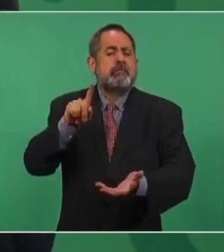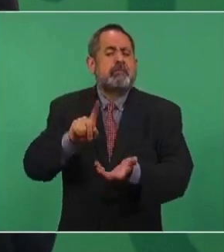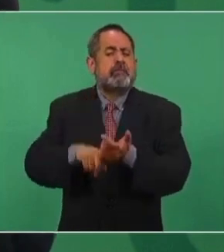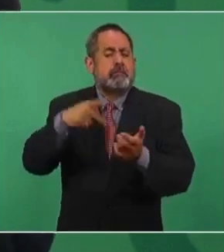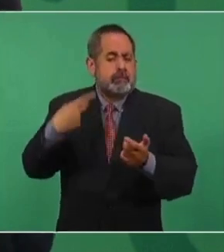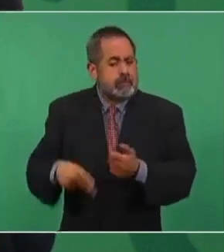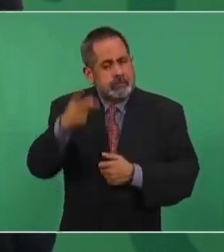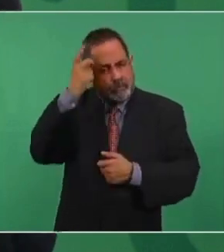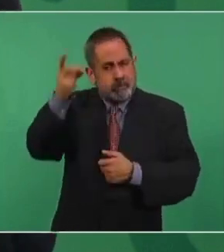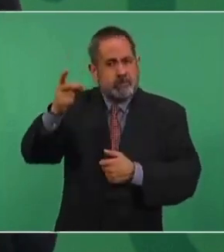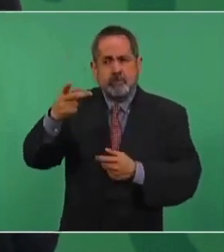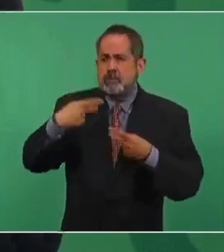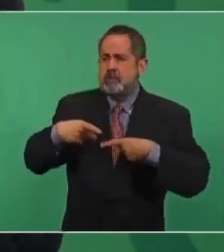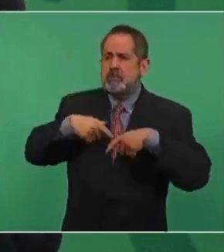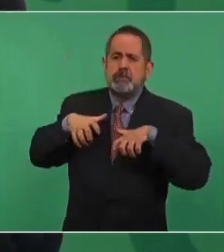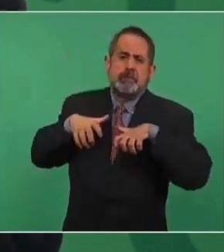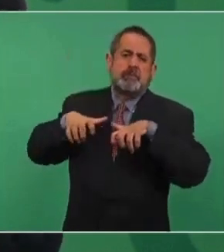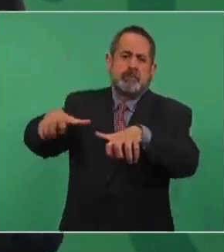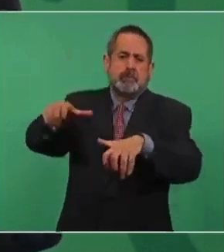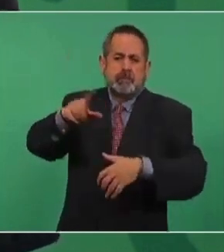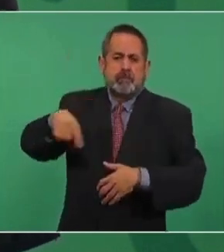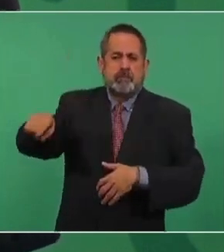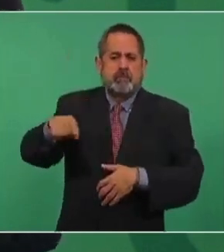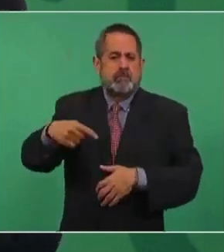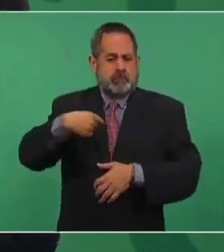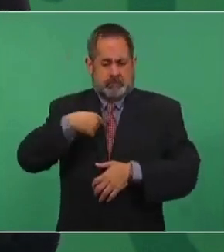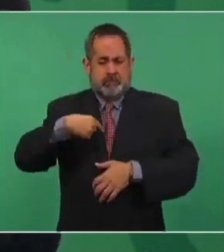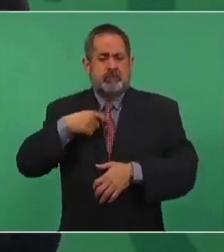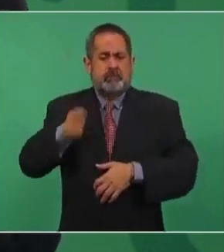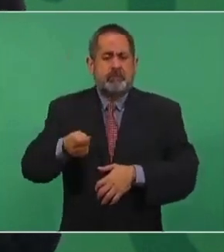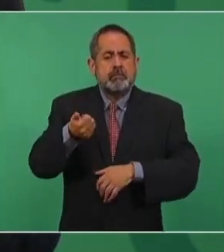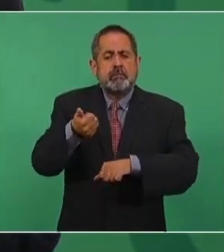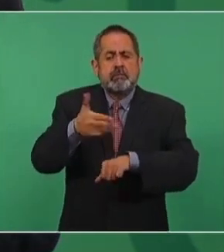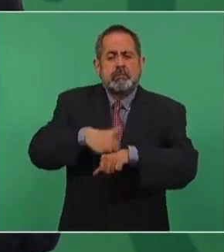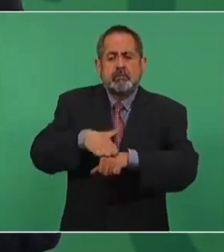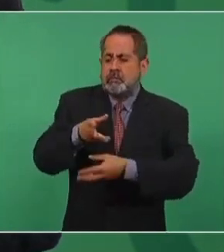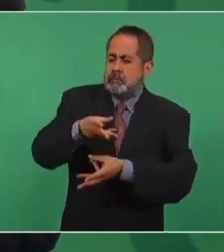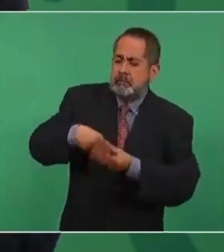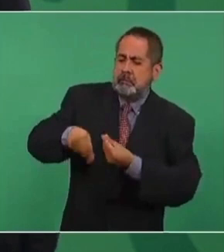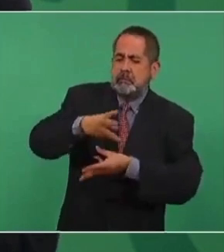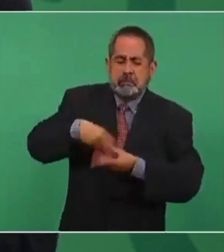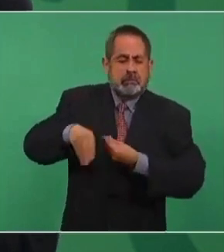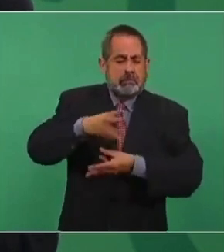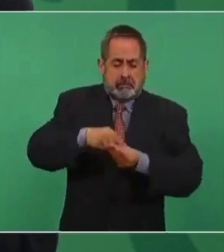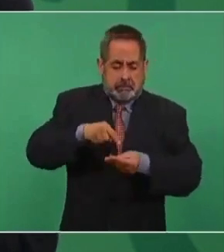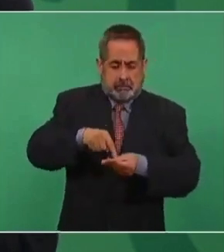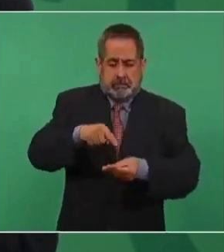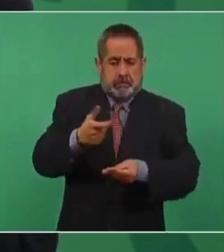nosotros somos simplemente administradores de los dineros del pueblo.